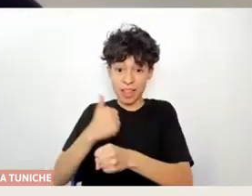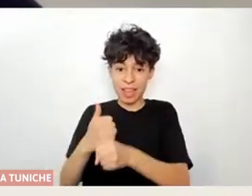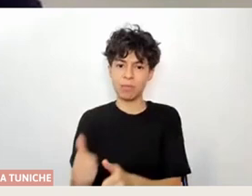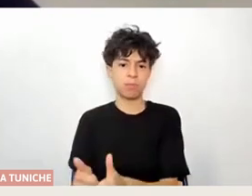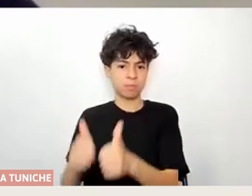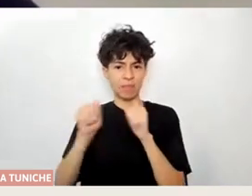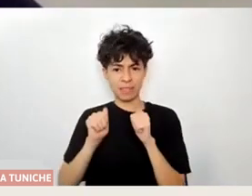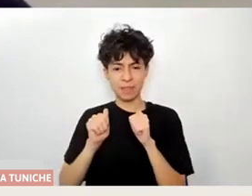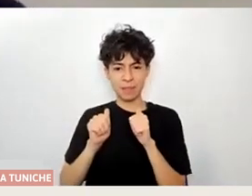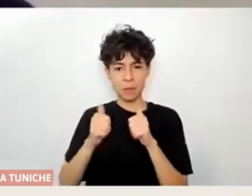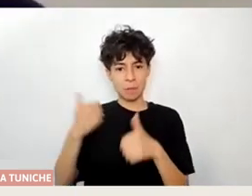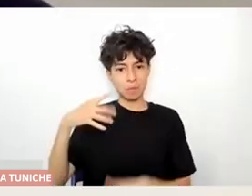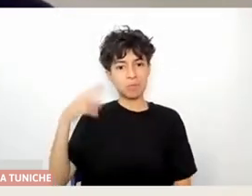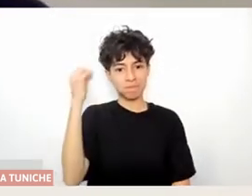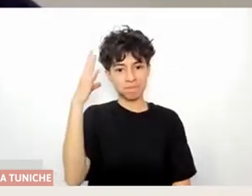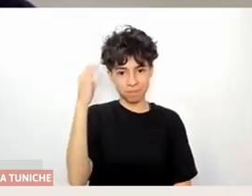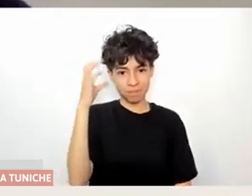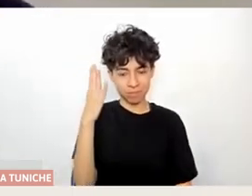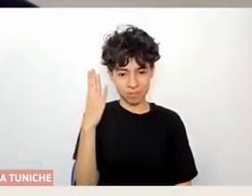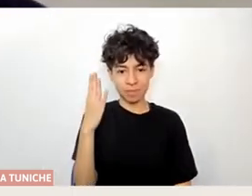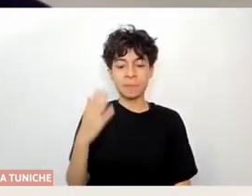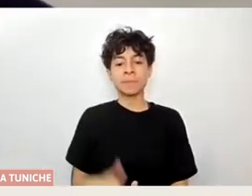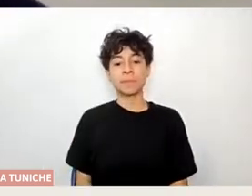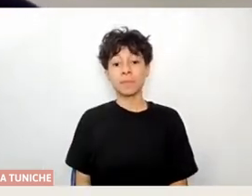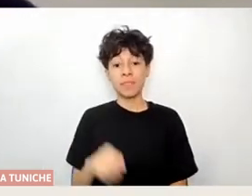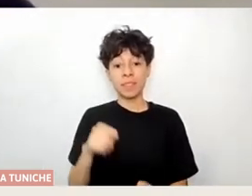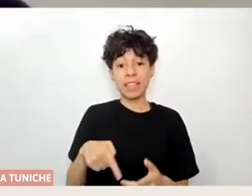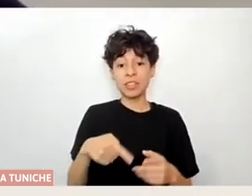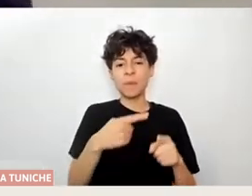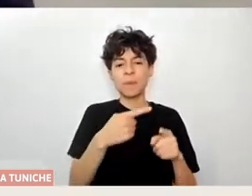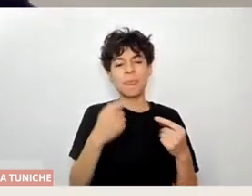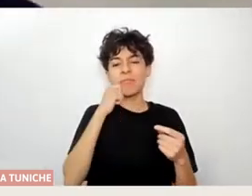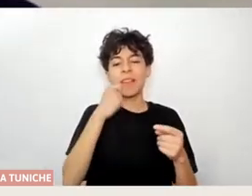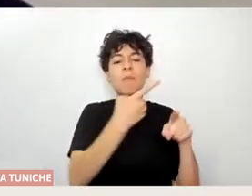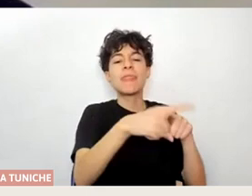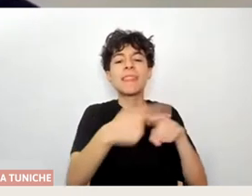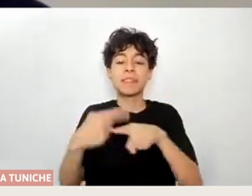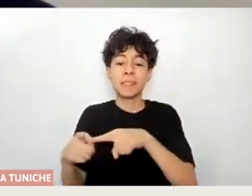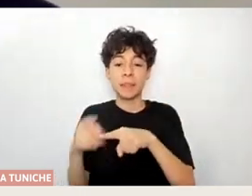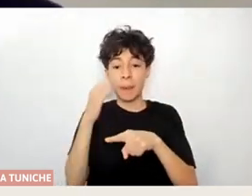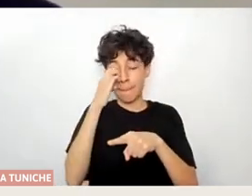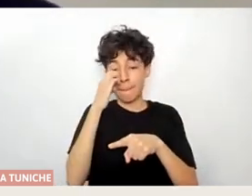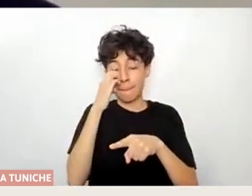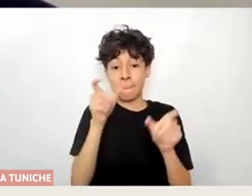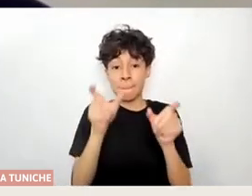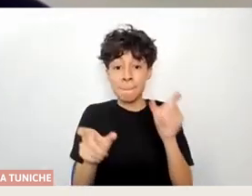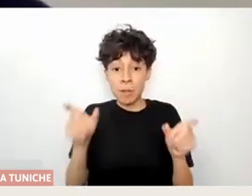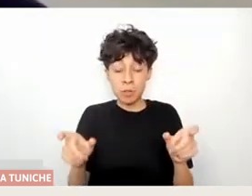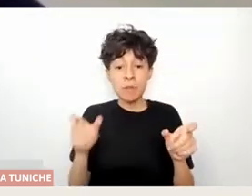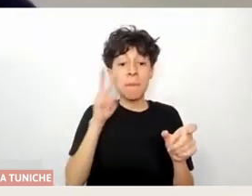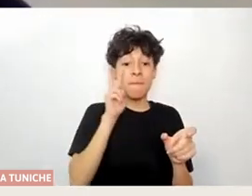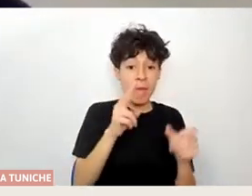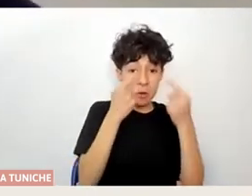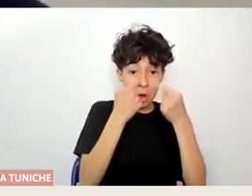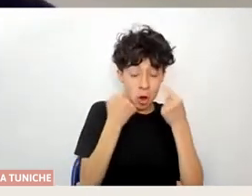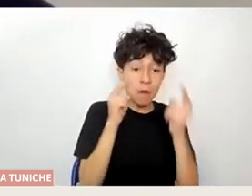diversidad, para personas que ven y no ven con los ojos. Yo tengo una visión igual distorsionada, tengo una córnea de un, de un hombre en este ojo hace 20